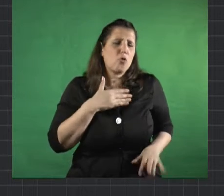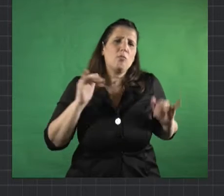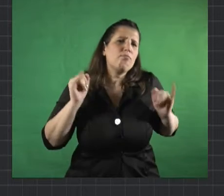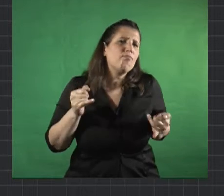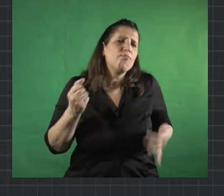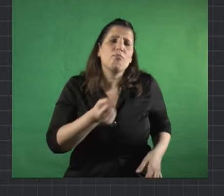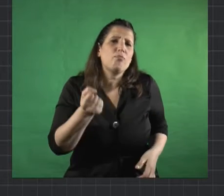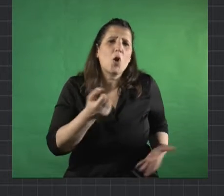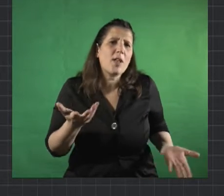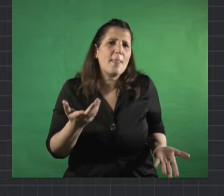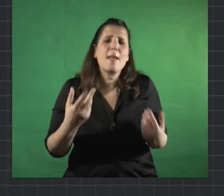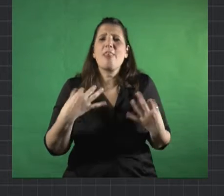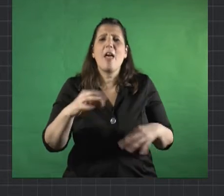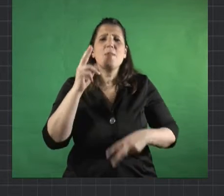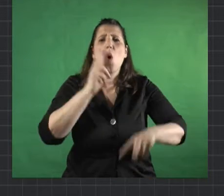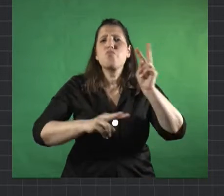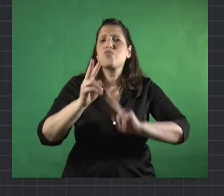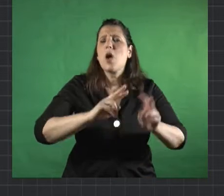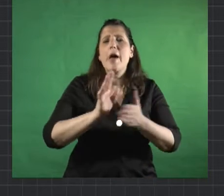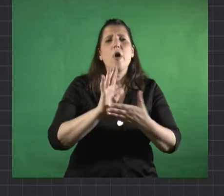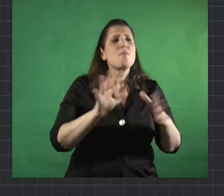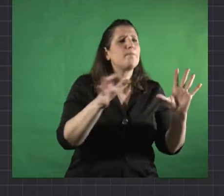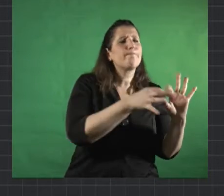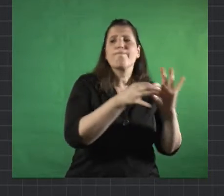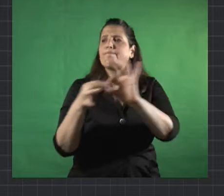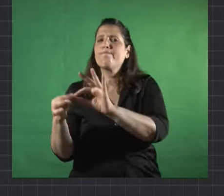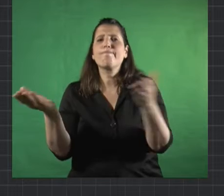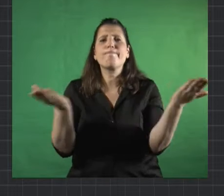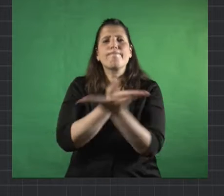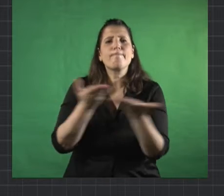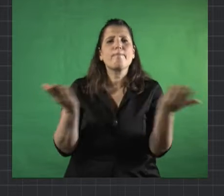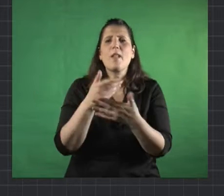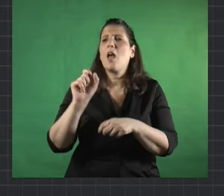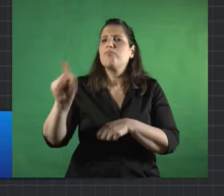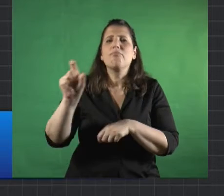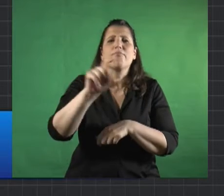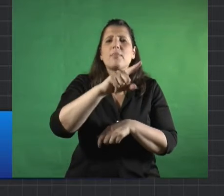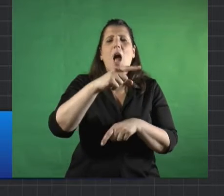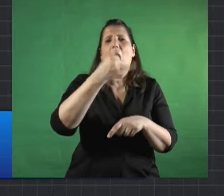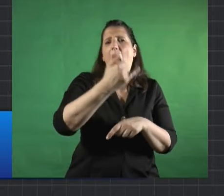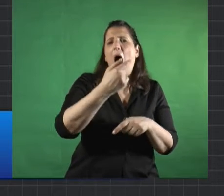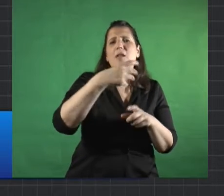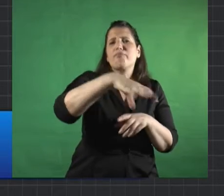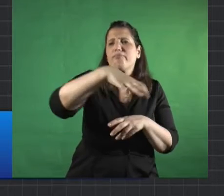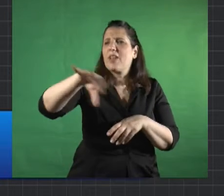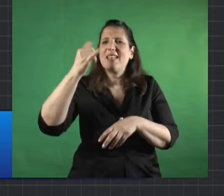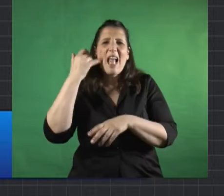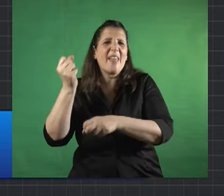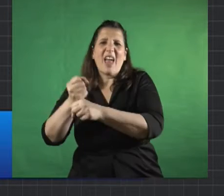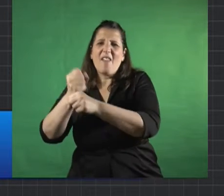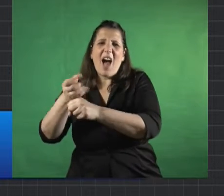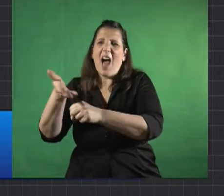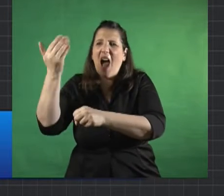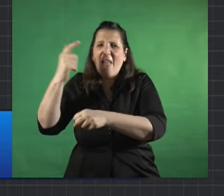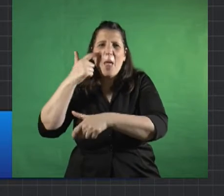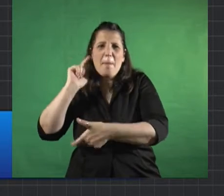articular esfuerzos, colaborar con distintas entidades que vienen desarrollando programas por la igualdad y llevar